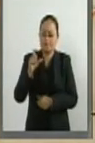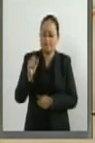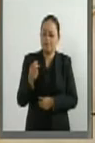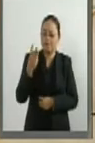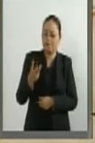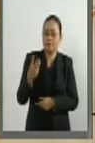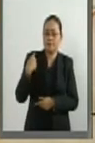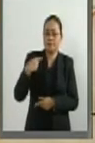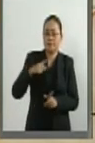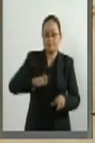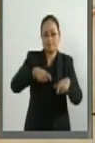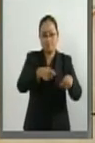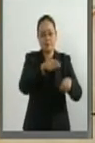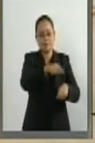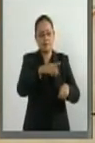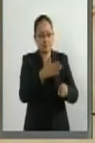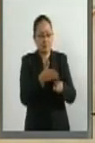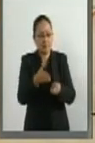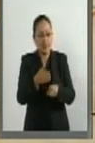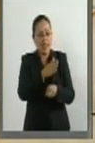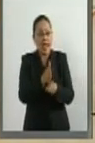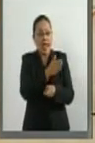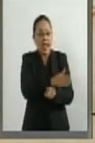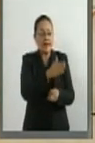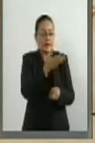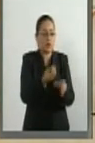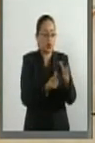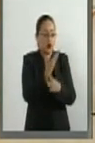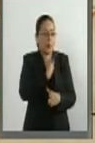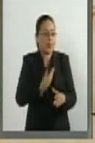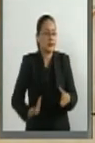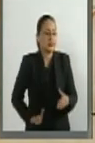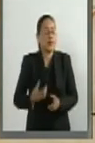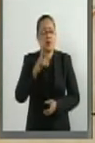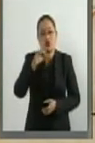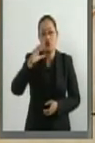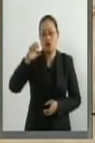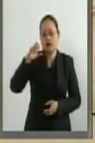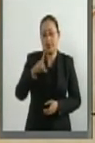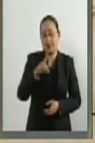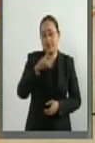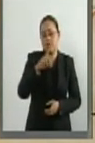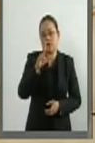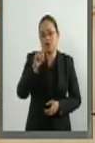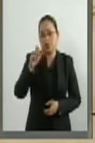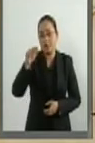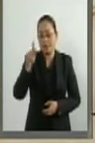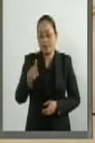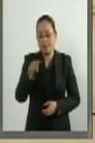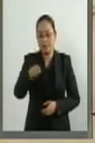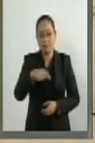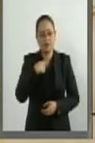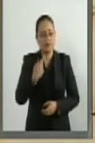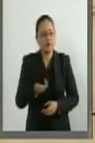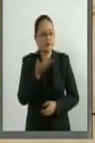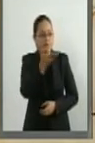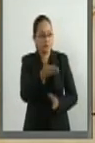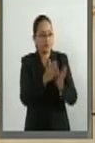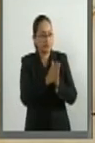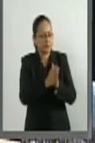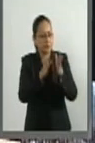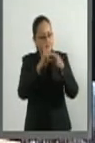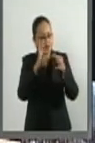días de que asumiera la presidencia de Estados Unidos el señor Donald Trump. Le pediría, si pudiera ser más